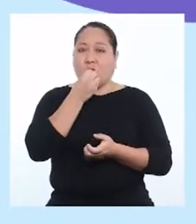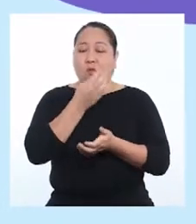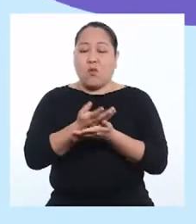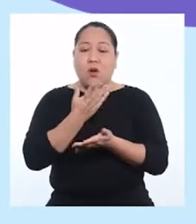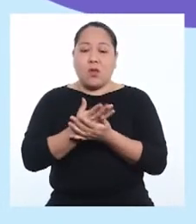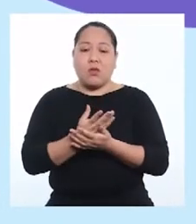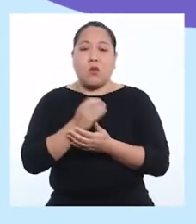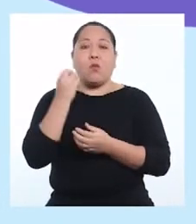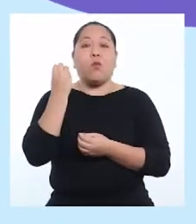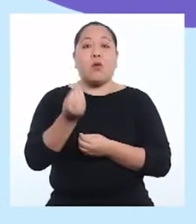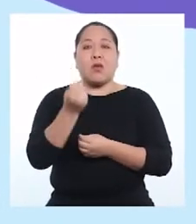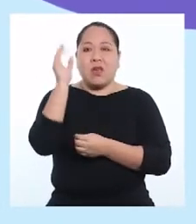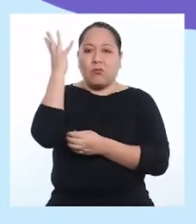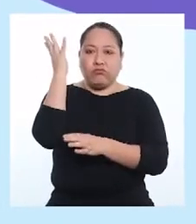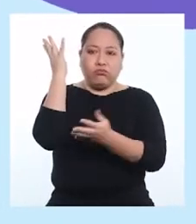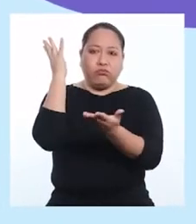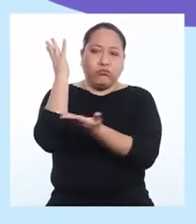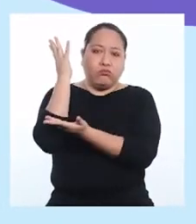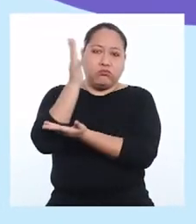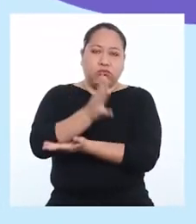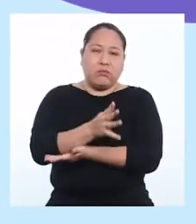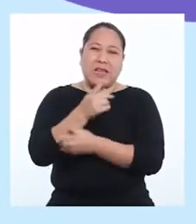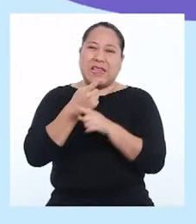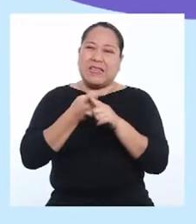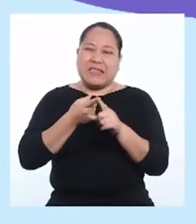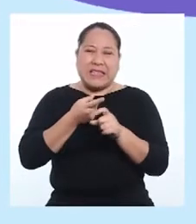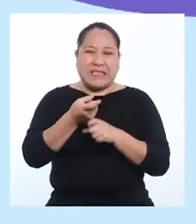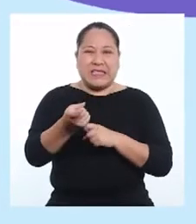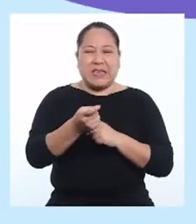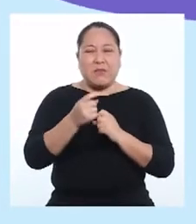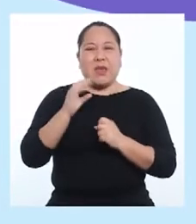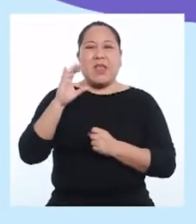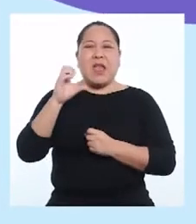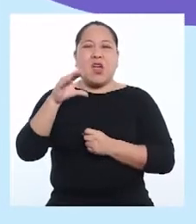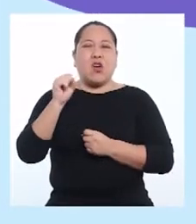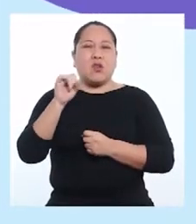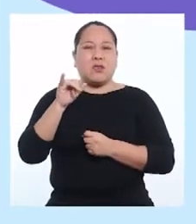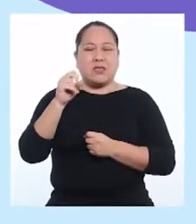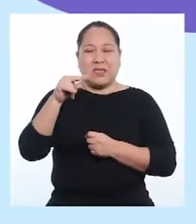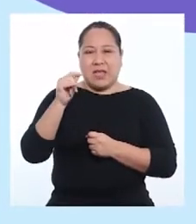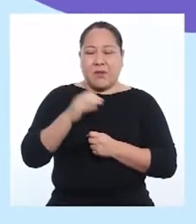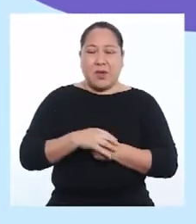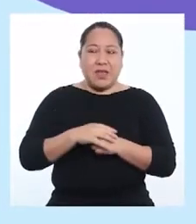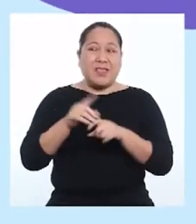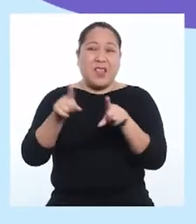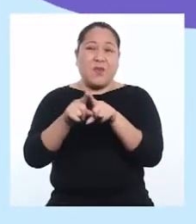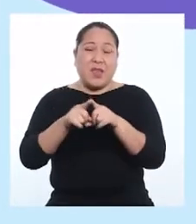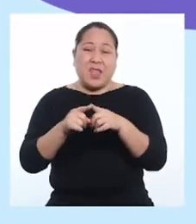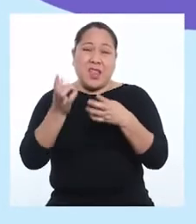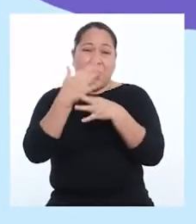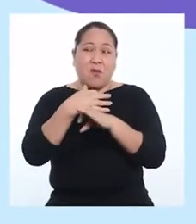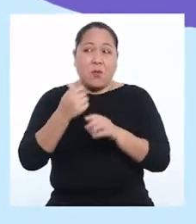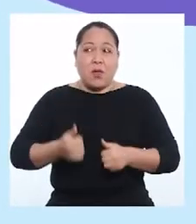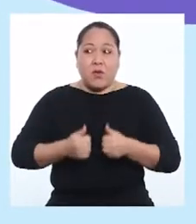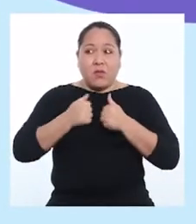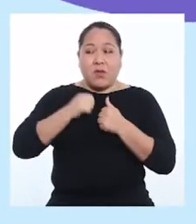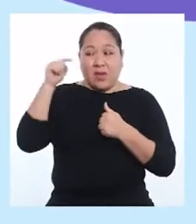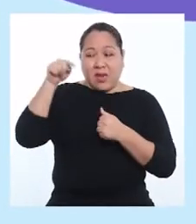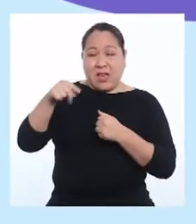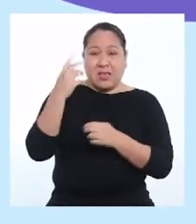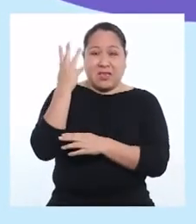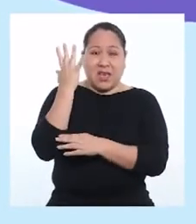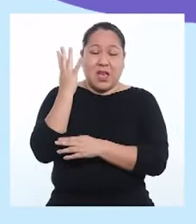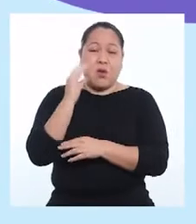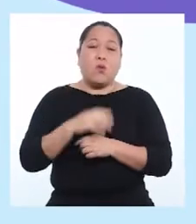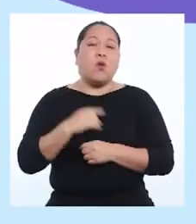muy buena, ya que al talar el árbol están dañando los ecosistemas y también todas las formas de vida asociadas al mismo